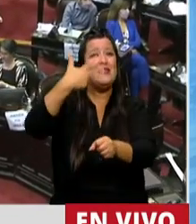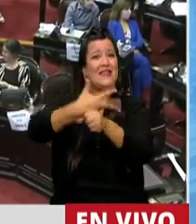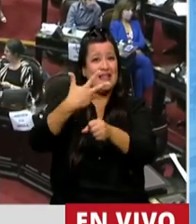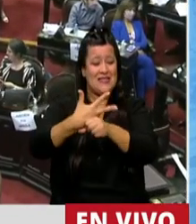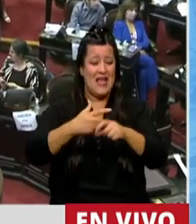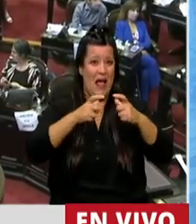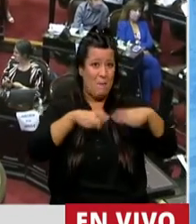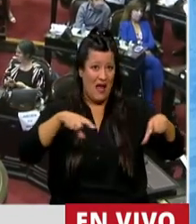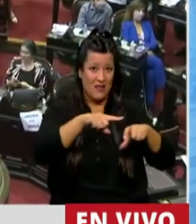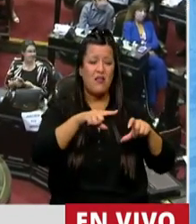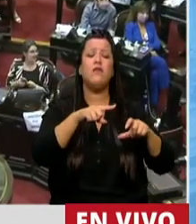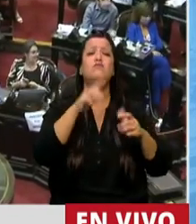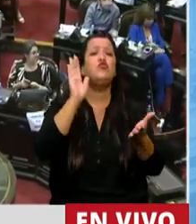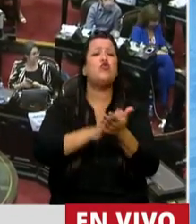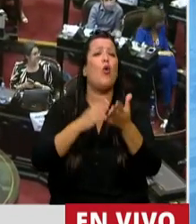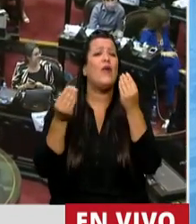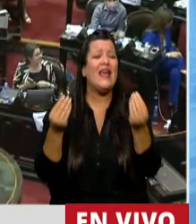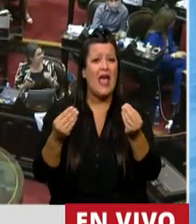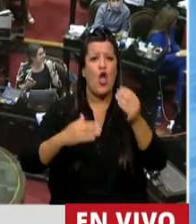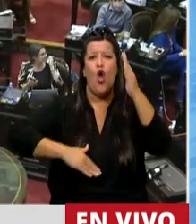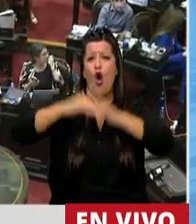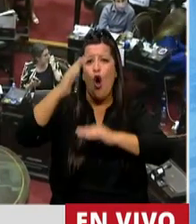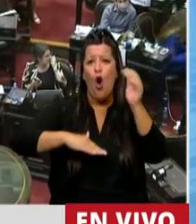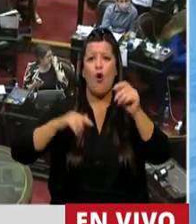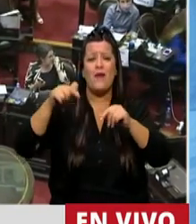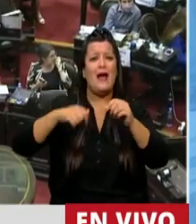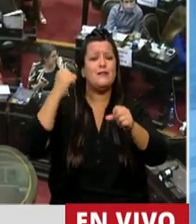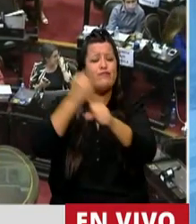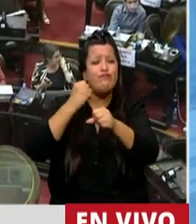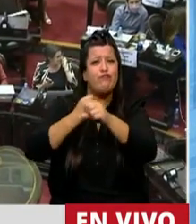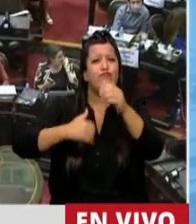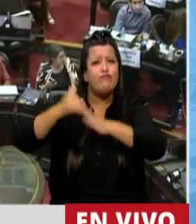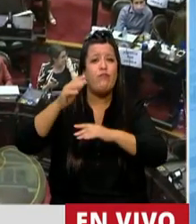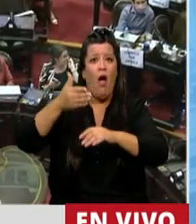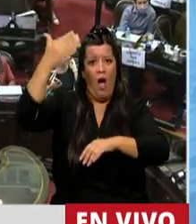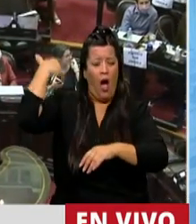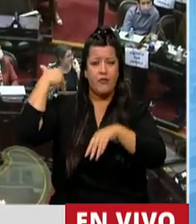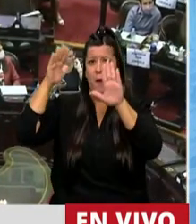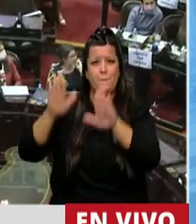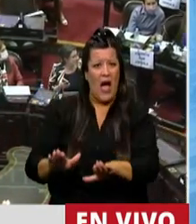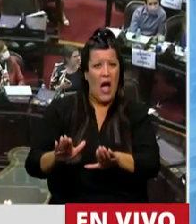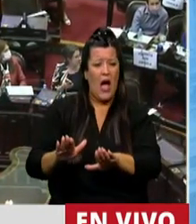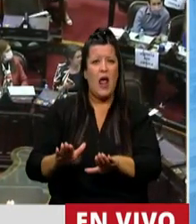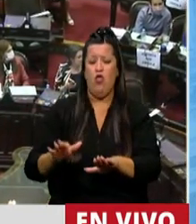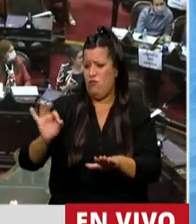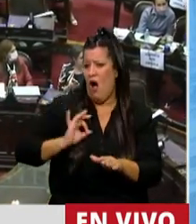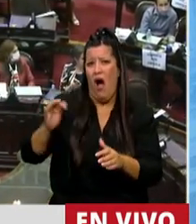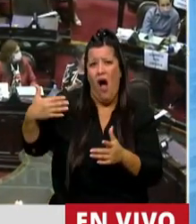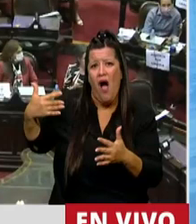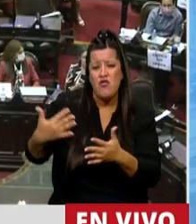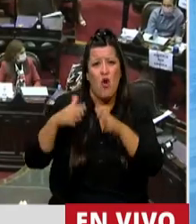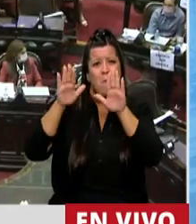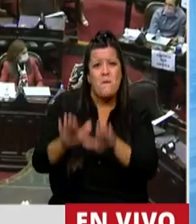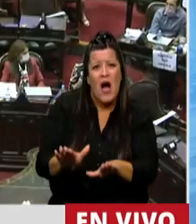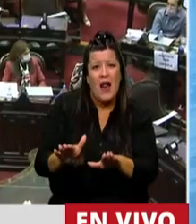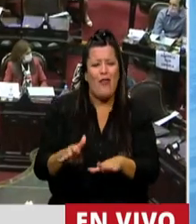parte, que tiene que ver con las obras en ejecución que se han paralizado a lo largo de los años. Y había